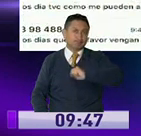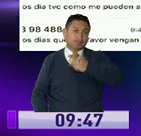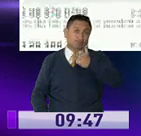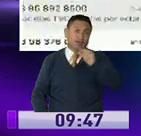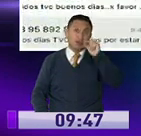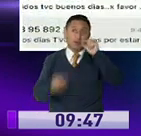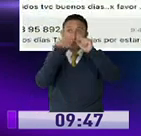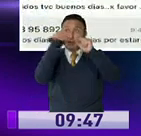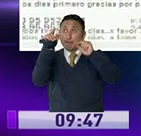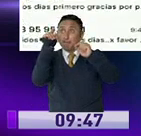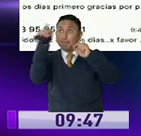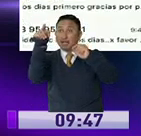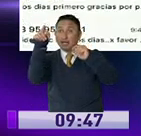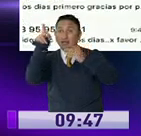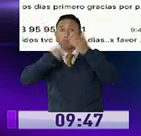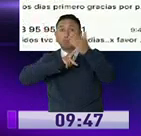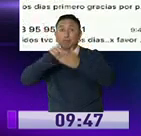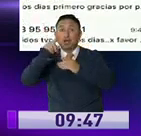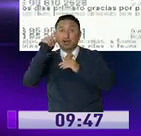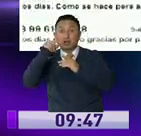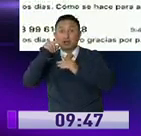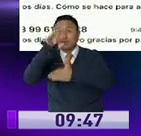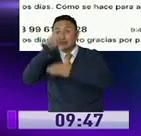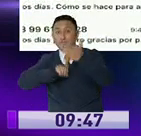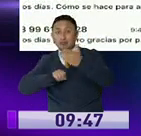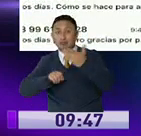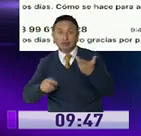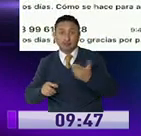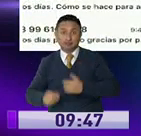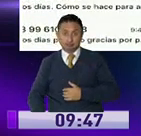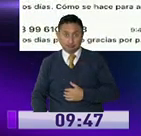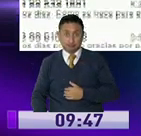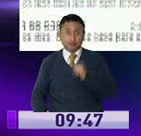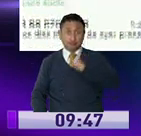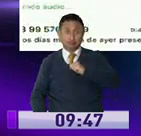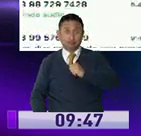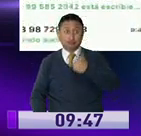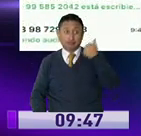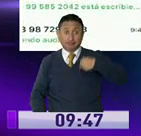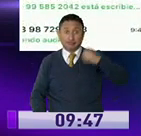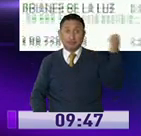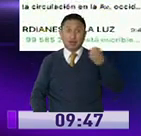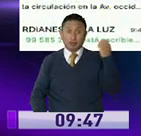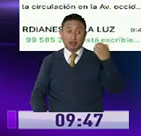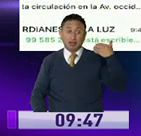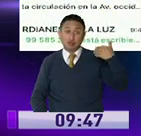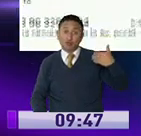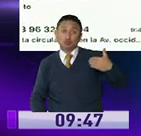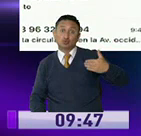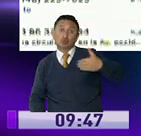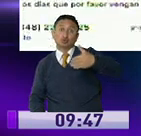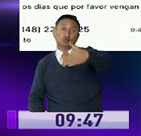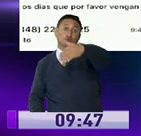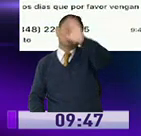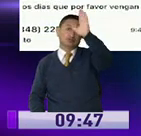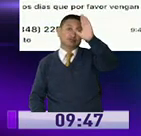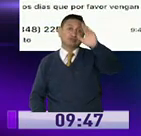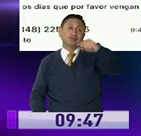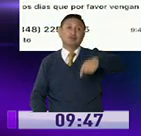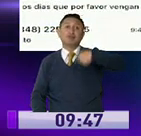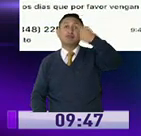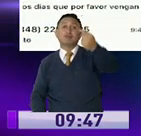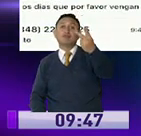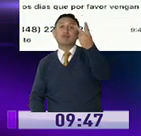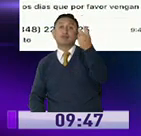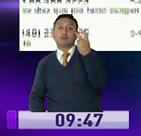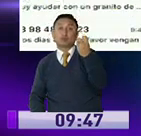pestañita que diga, pague usted. Exacto. Aquí, porque esto todavía, de acuerdo a la autoridad, recién el día 12, o la